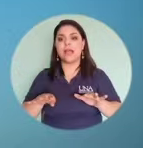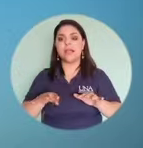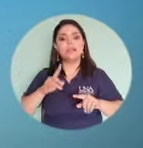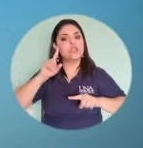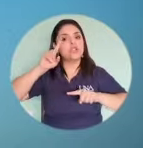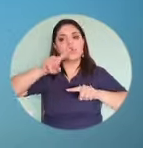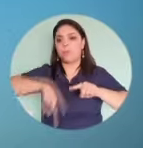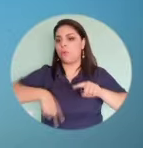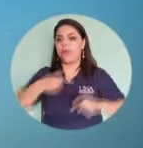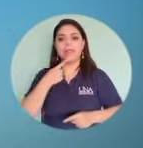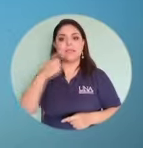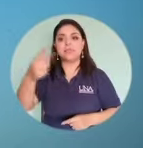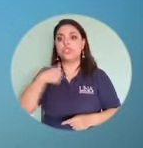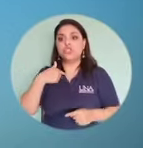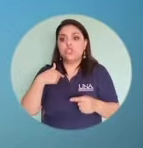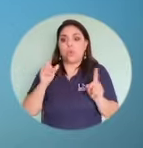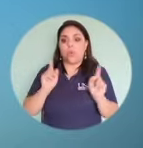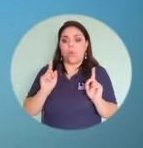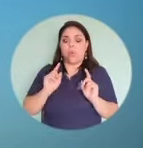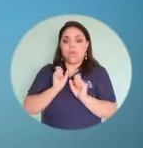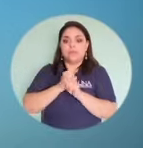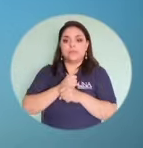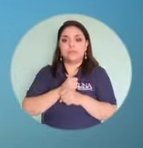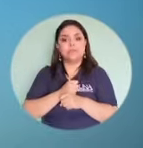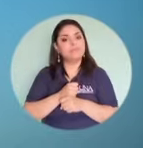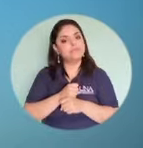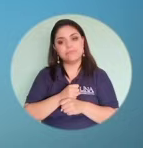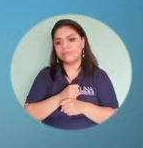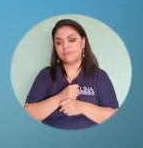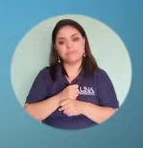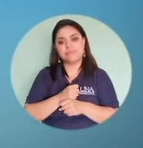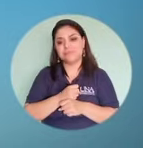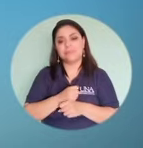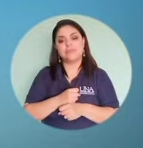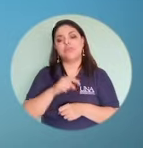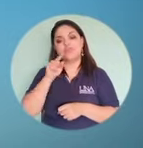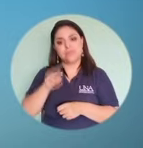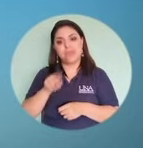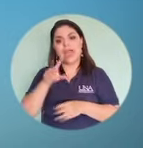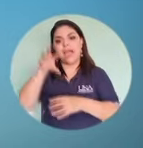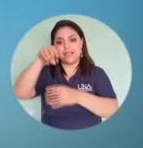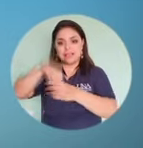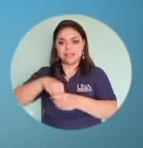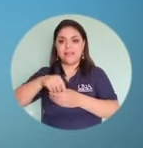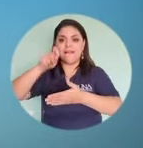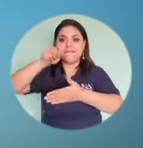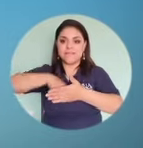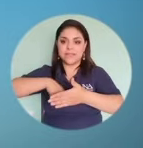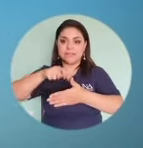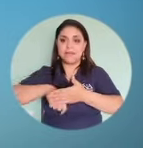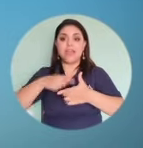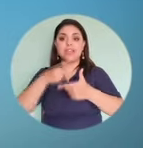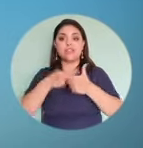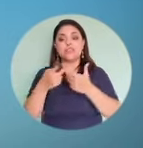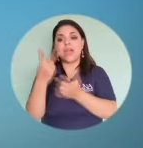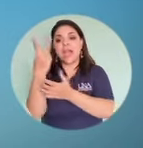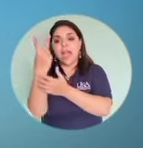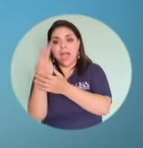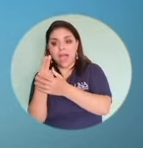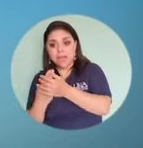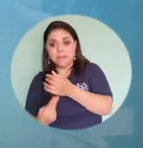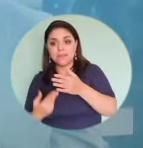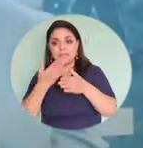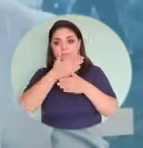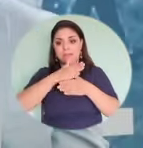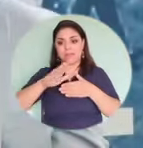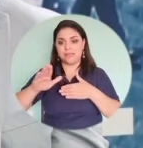decir que no la hizo. Legalmente están ambas partes, ambos nodos del proceso, tanto la entidad como la persona